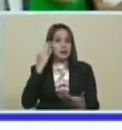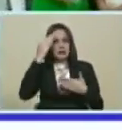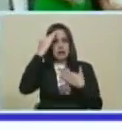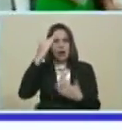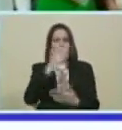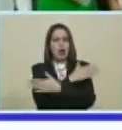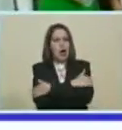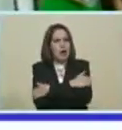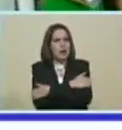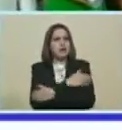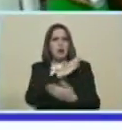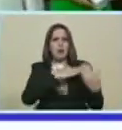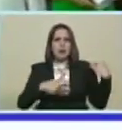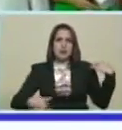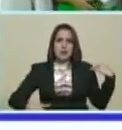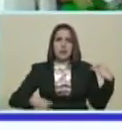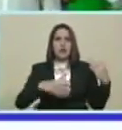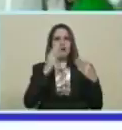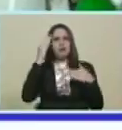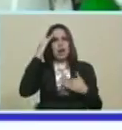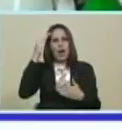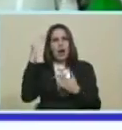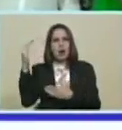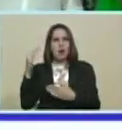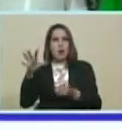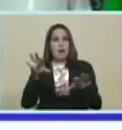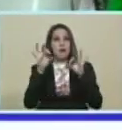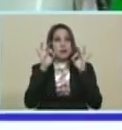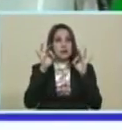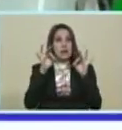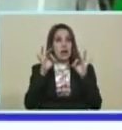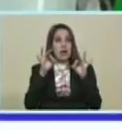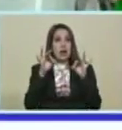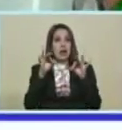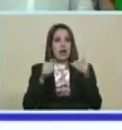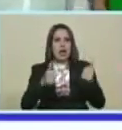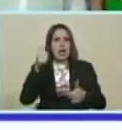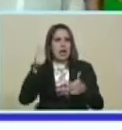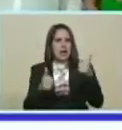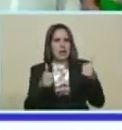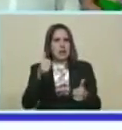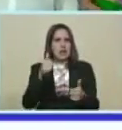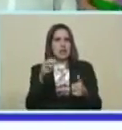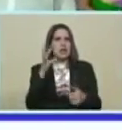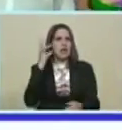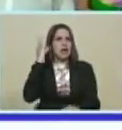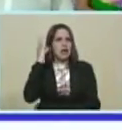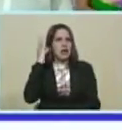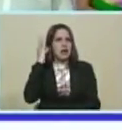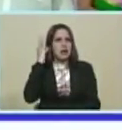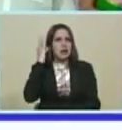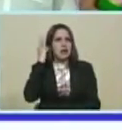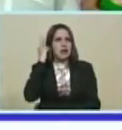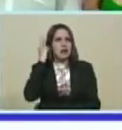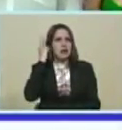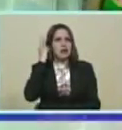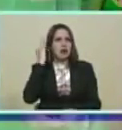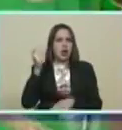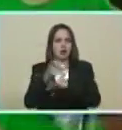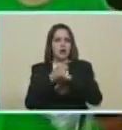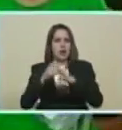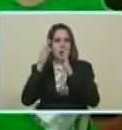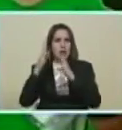Y mi abrazo Presidente Y un saludo Muy especial De nuestra candidata Carmen Meléndez Que lamentablemente No nos va a